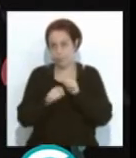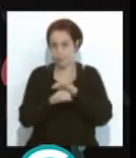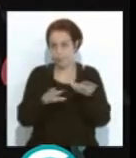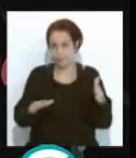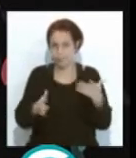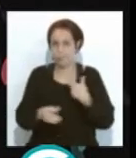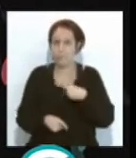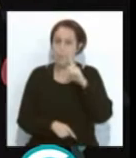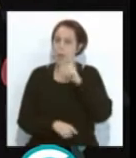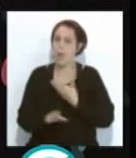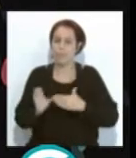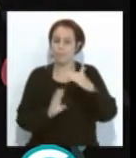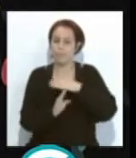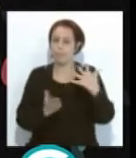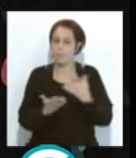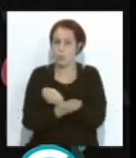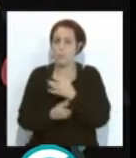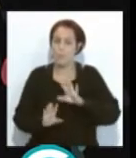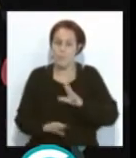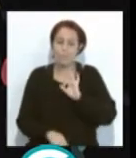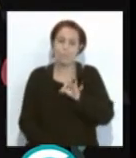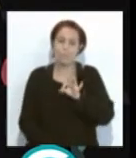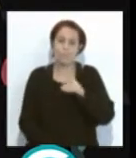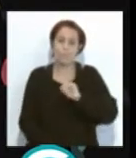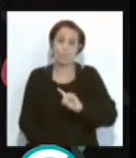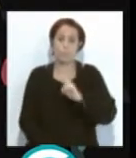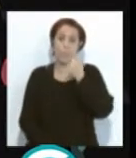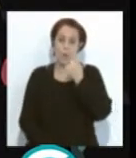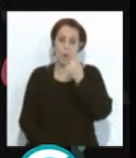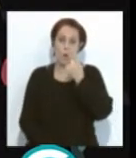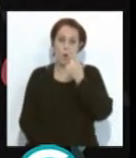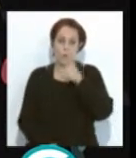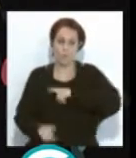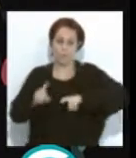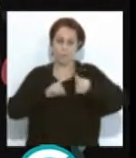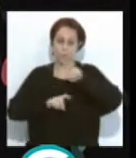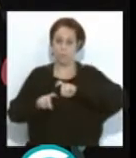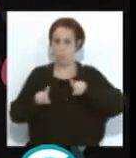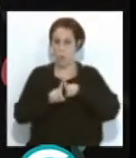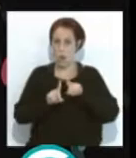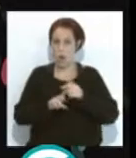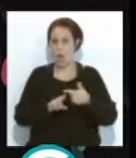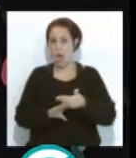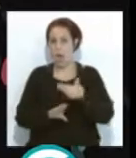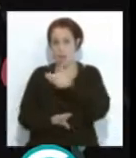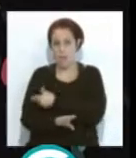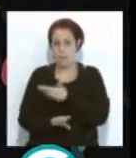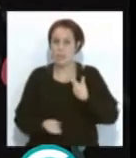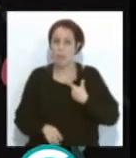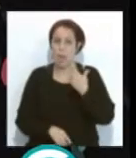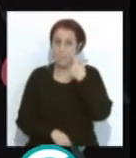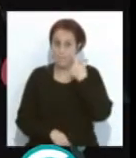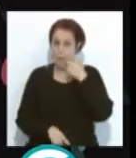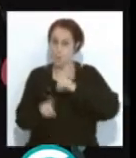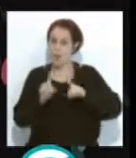que se ha paralizado todo en ese sentido. Pero también es verdad que, primero, que es una vuelta atrás a como estaba antes y hay que mirar los problemas que había